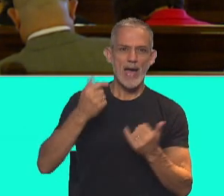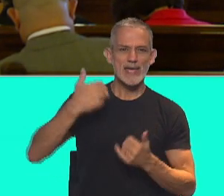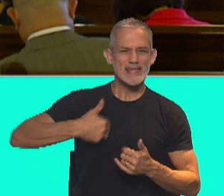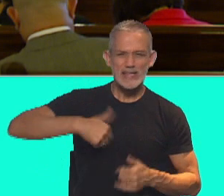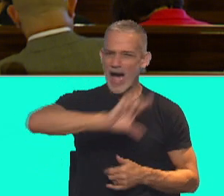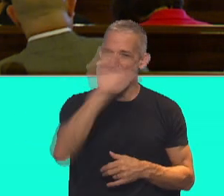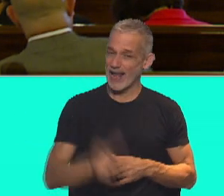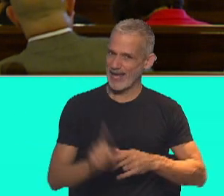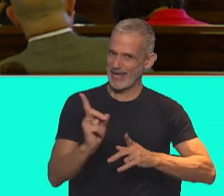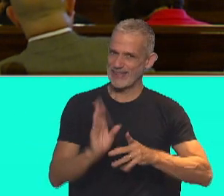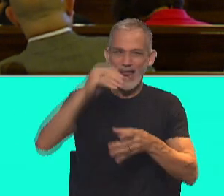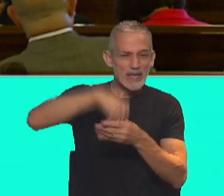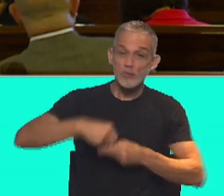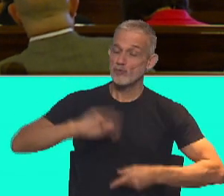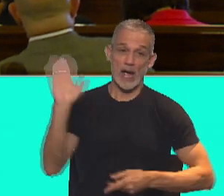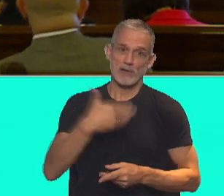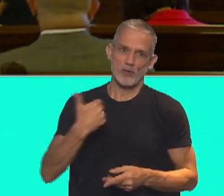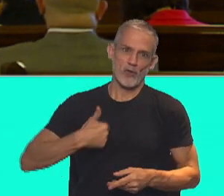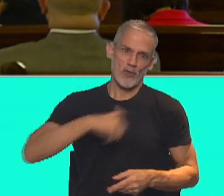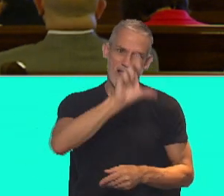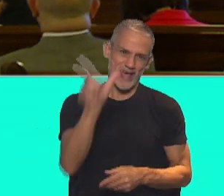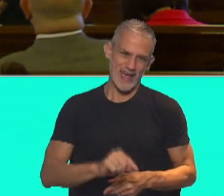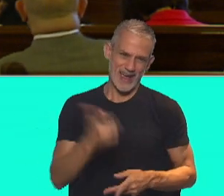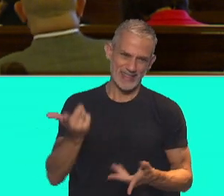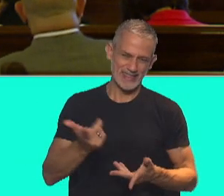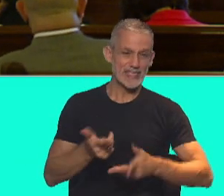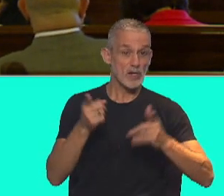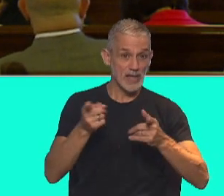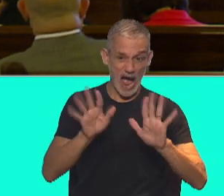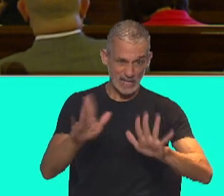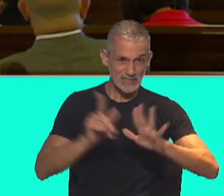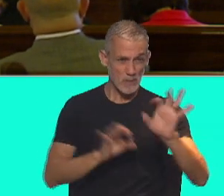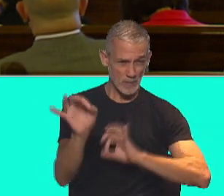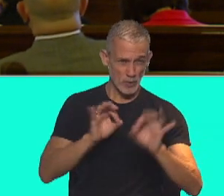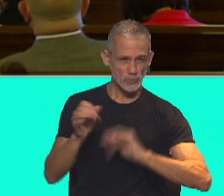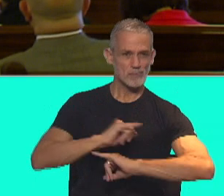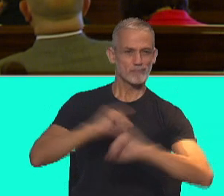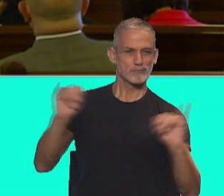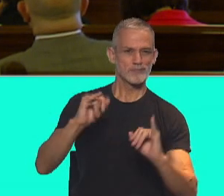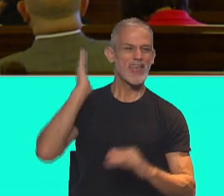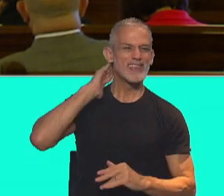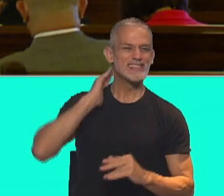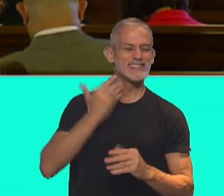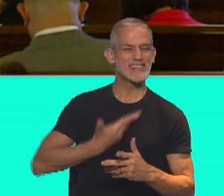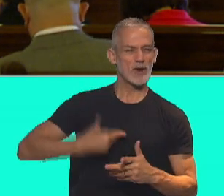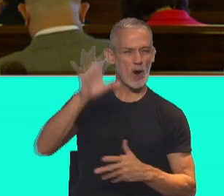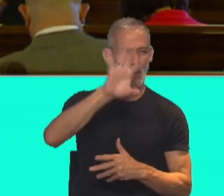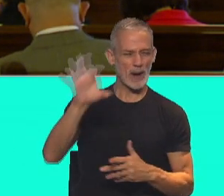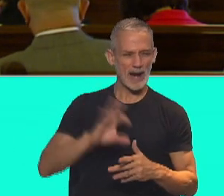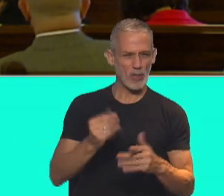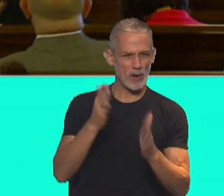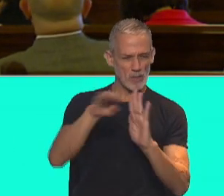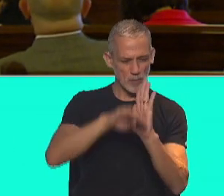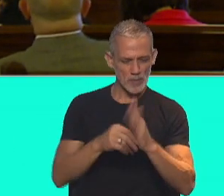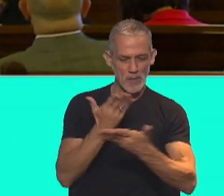que incluya a todo el territorio argentino. Este es básicamente el anuncio de lo que hicieron ayer. Dijeron